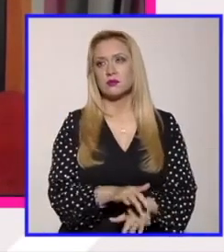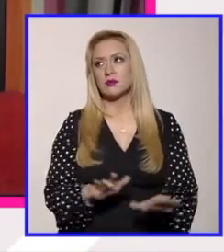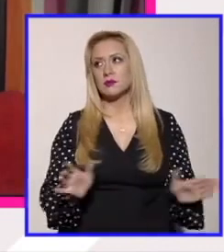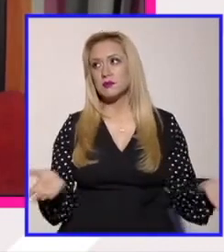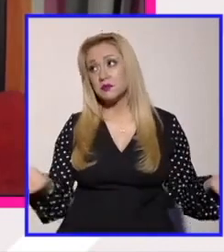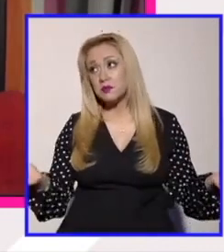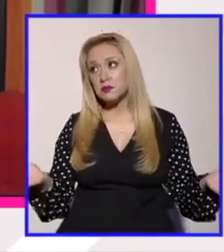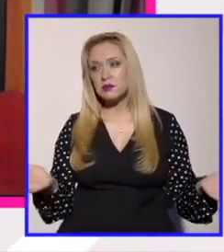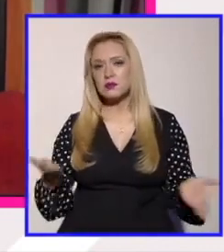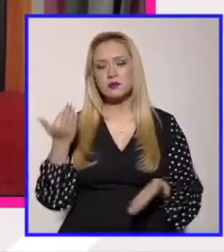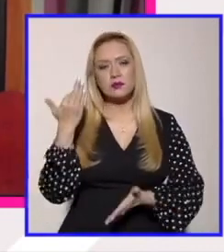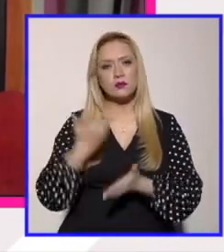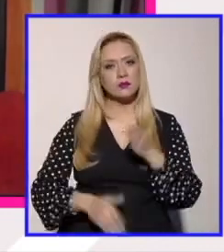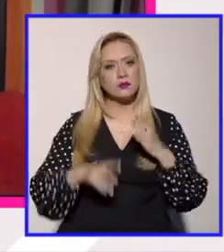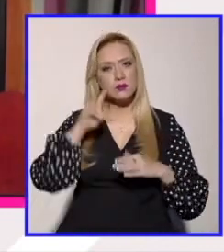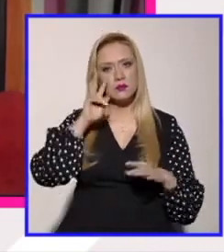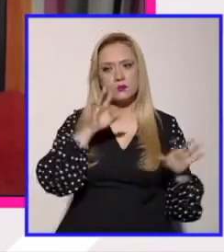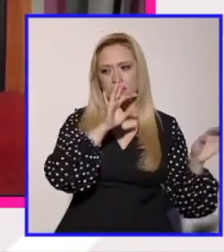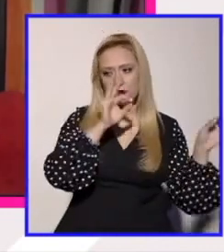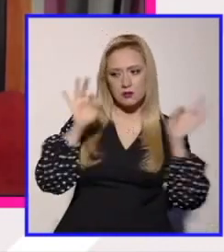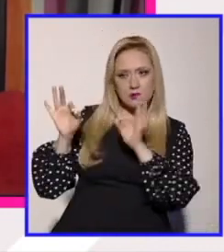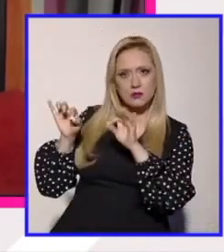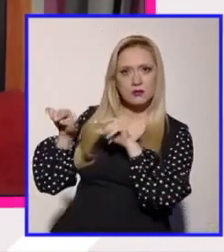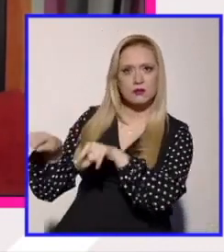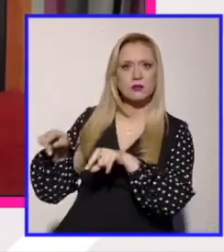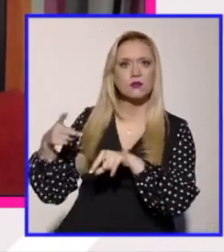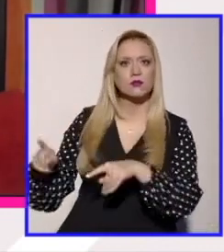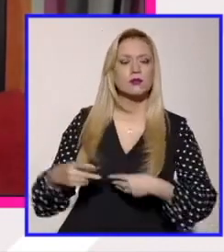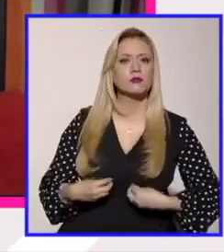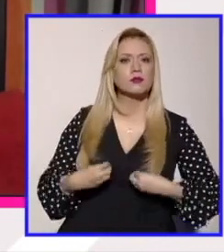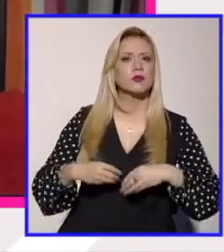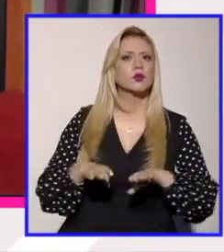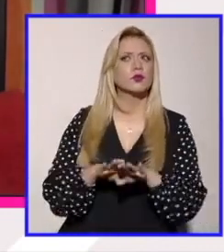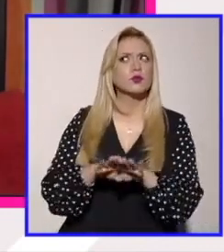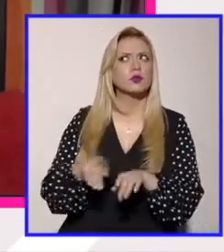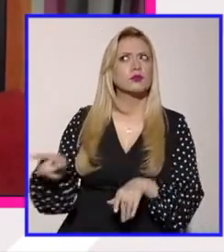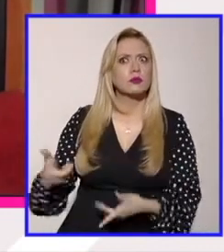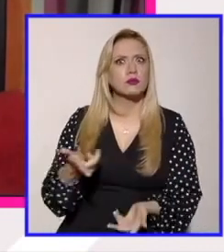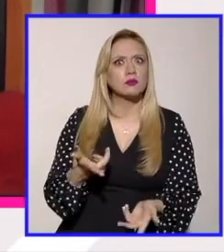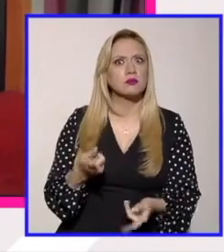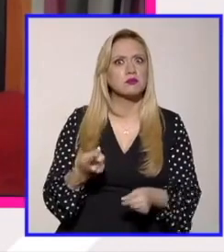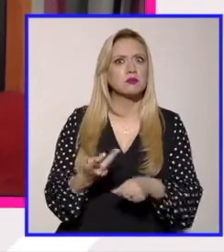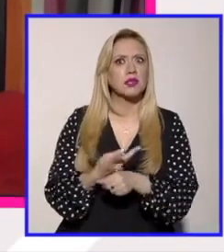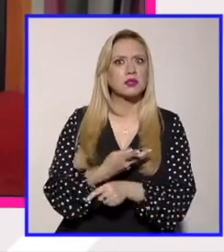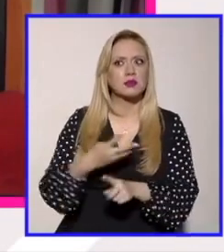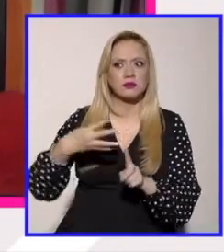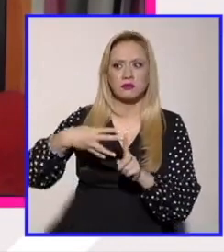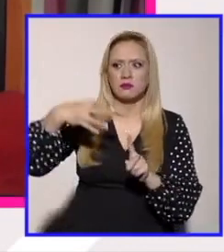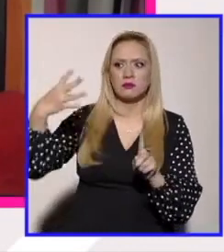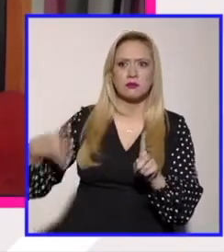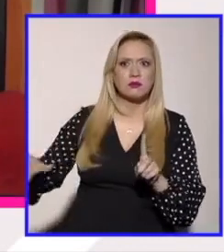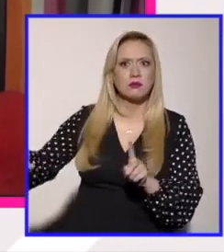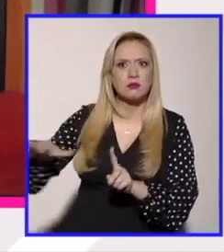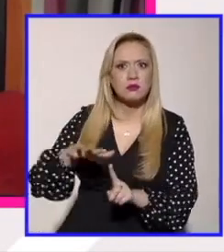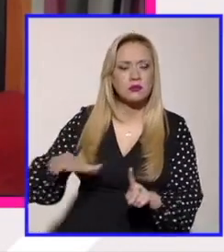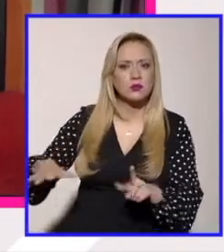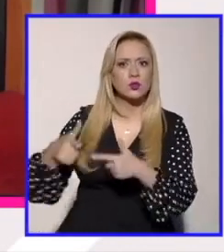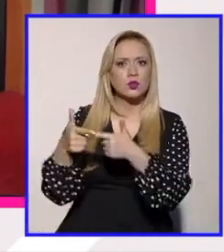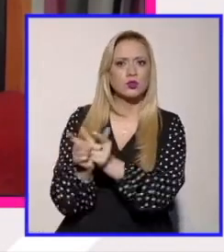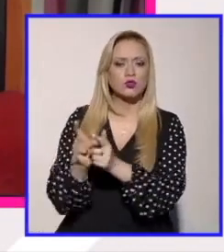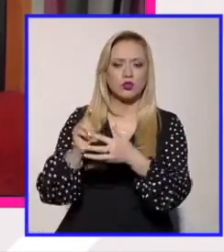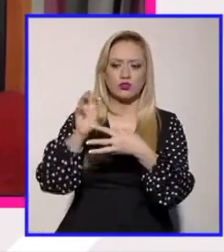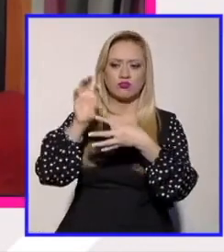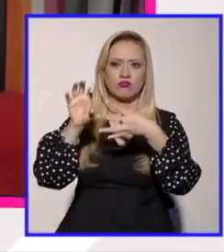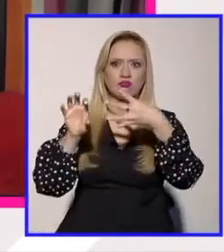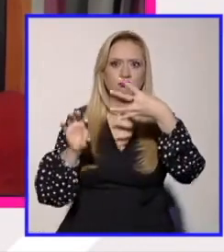excluyen otras experiencias como parte de no sé cómo lo vean si parte de otros movimientos o parte